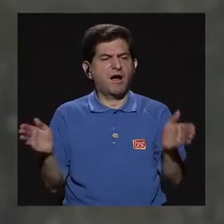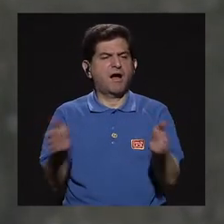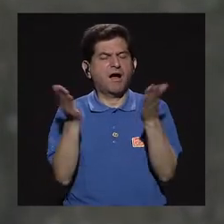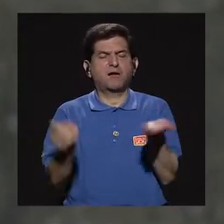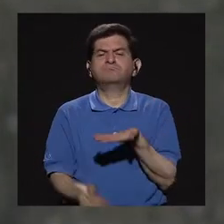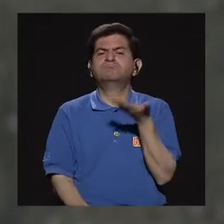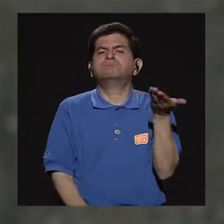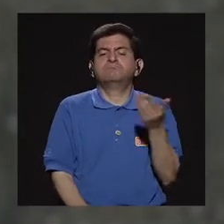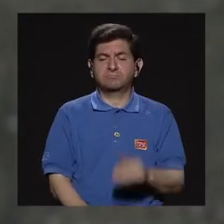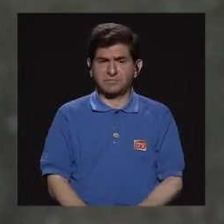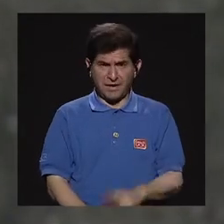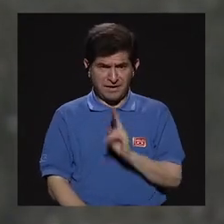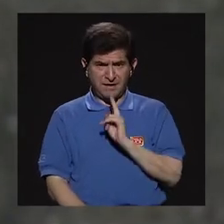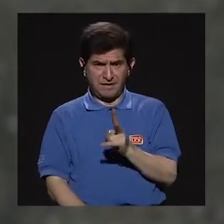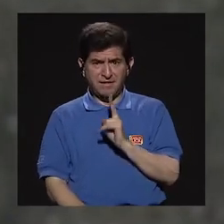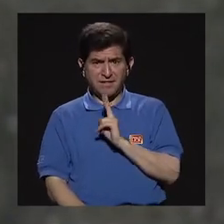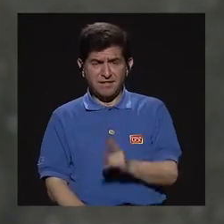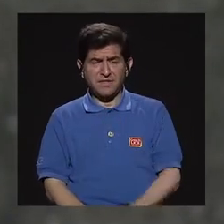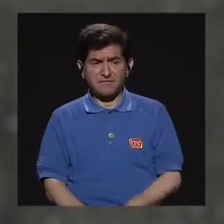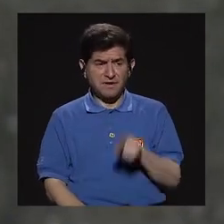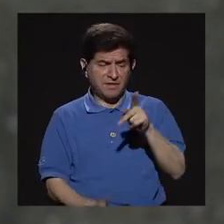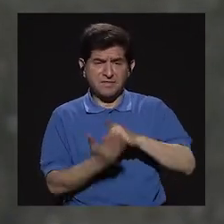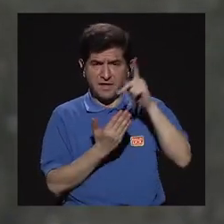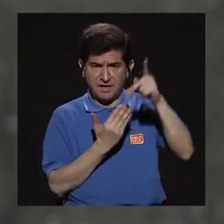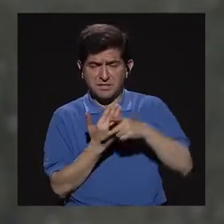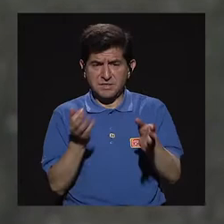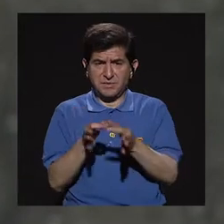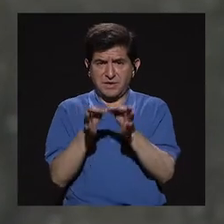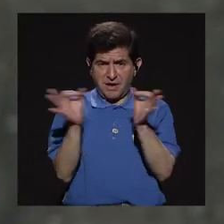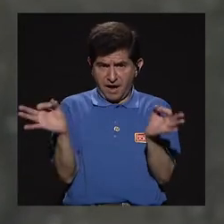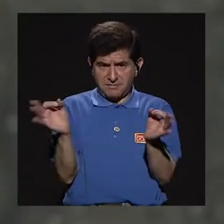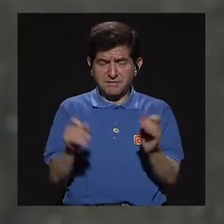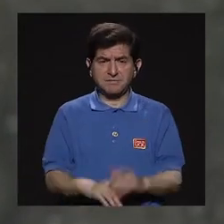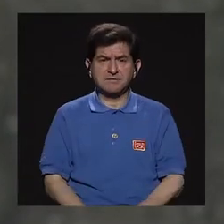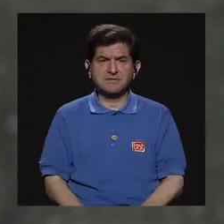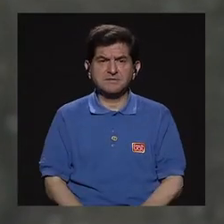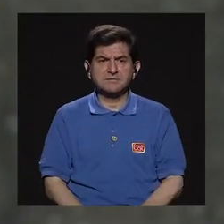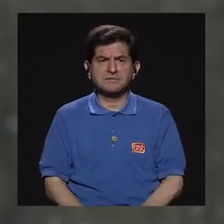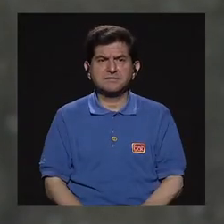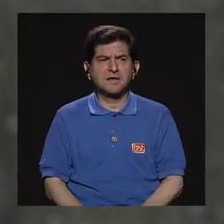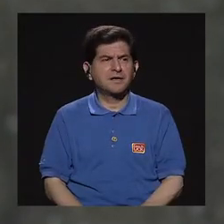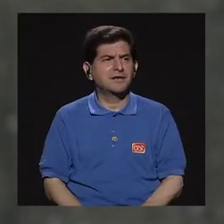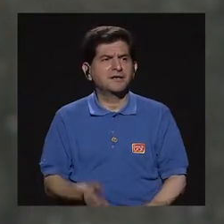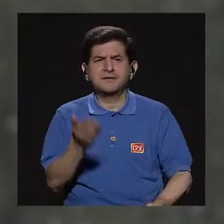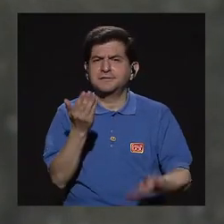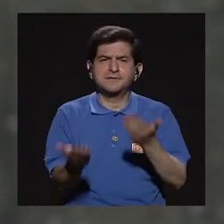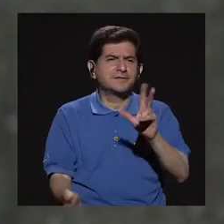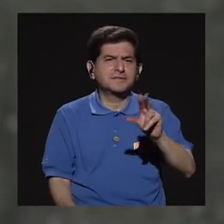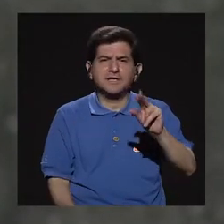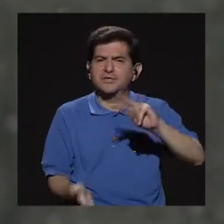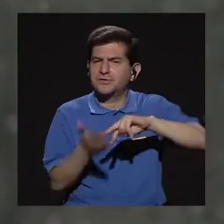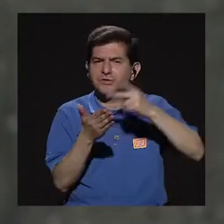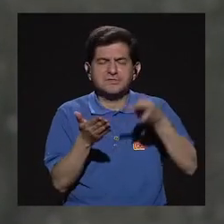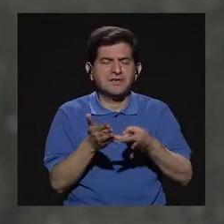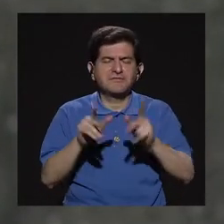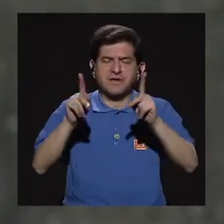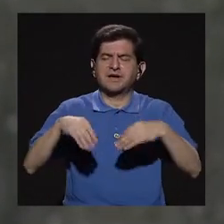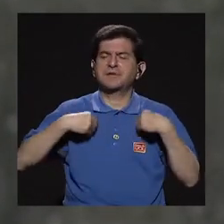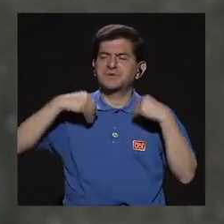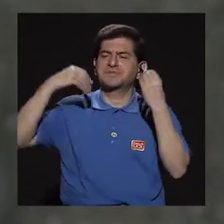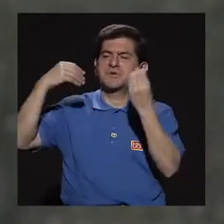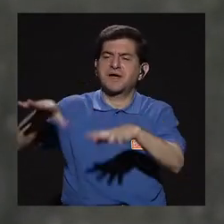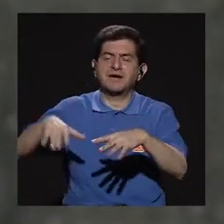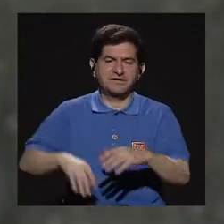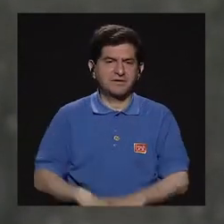motiva, que realmente al ser programas gratuitos, ¿verdad? Que no vaya a dejar, digamos, votado ese